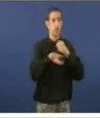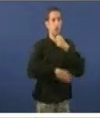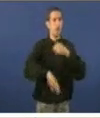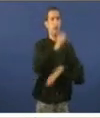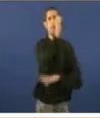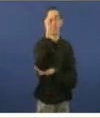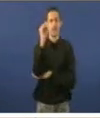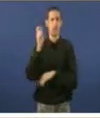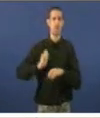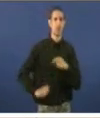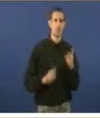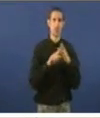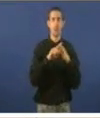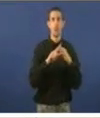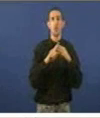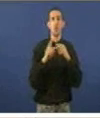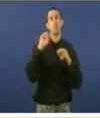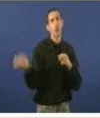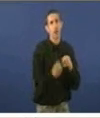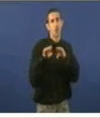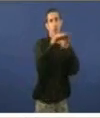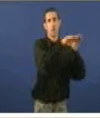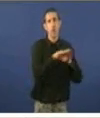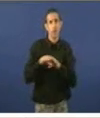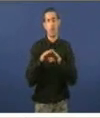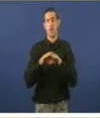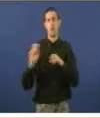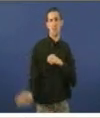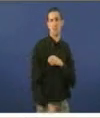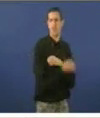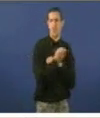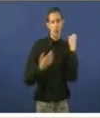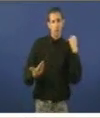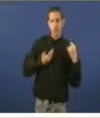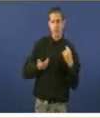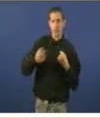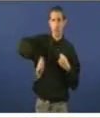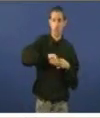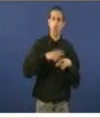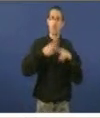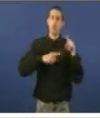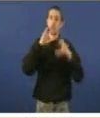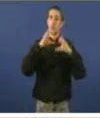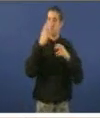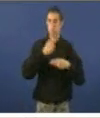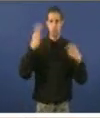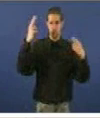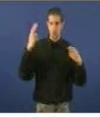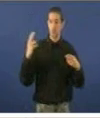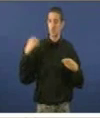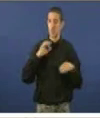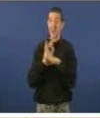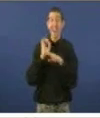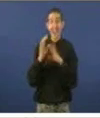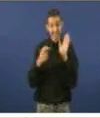pluralismo, equidade e independencia que deben presidir a actuación dos medios de comunicación públicos. Este é unha carta